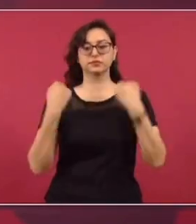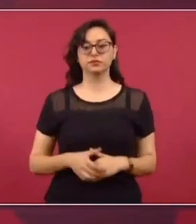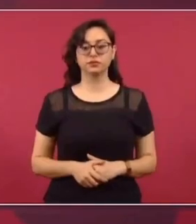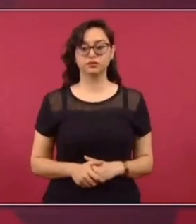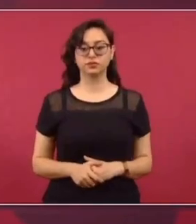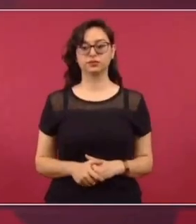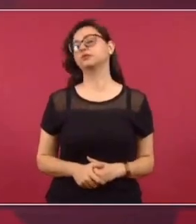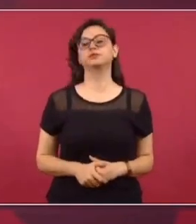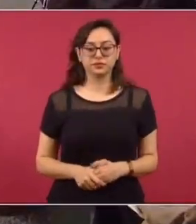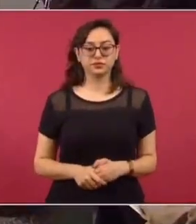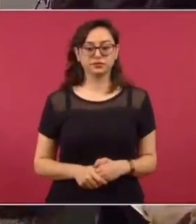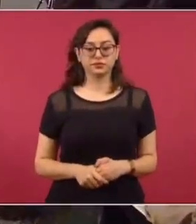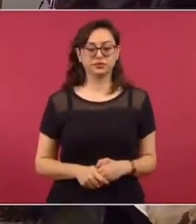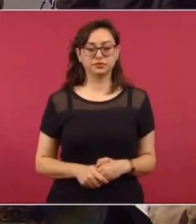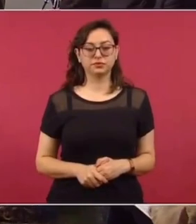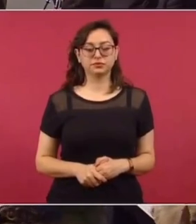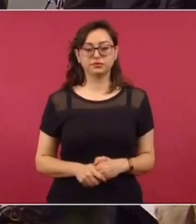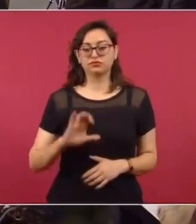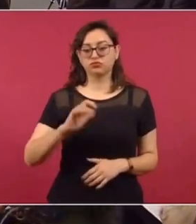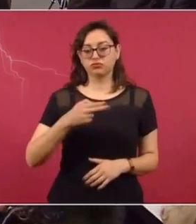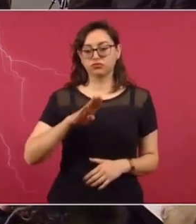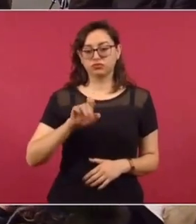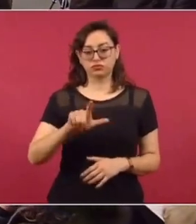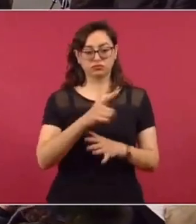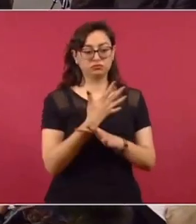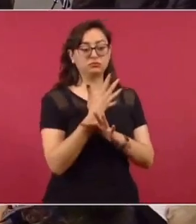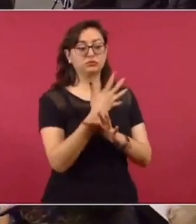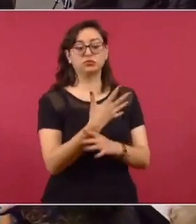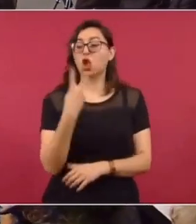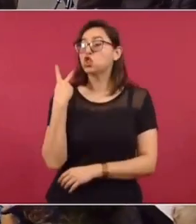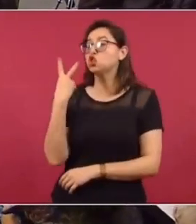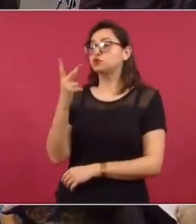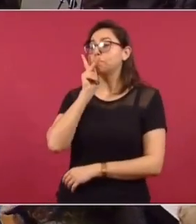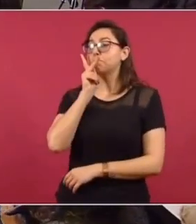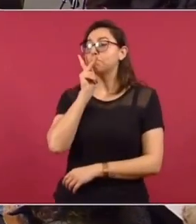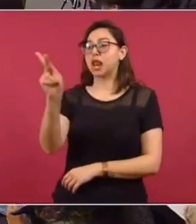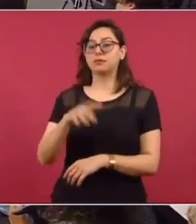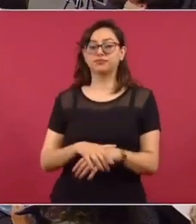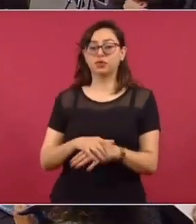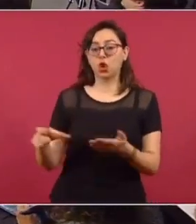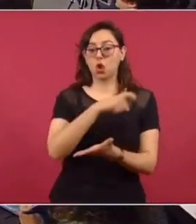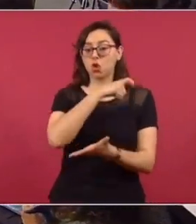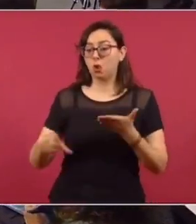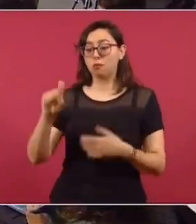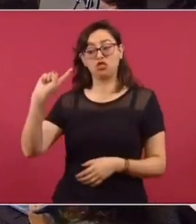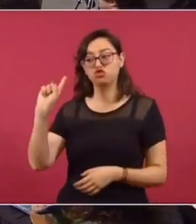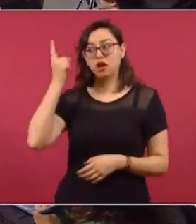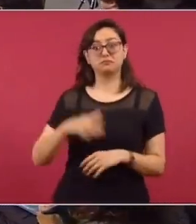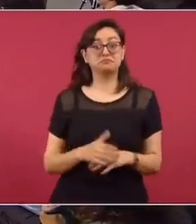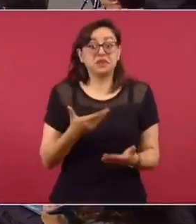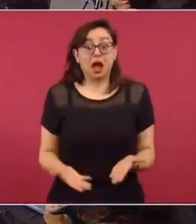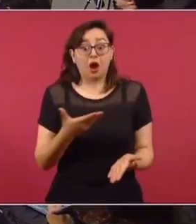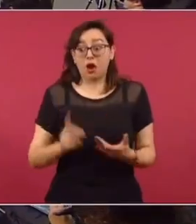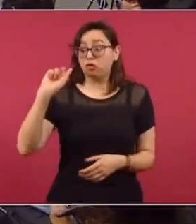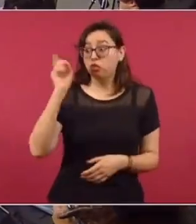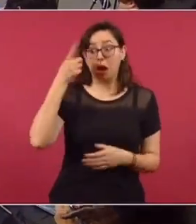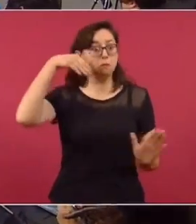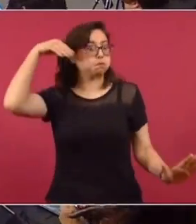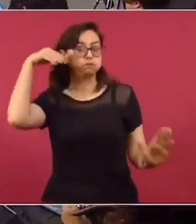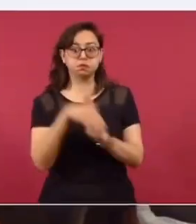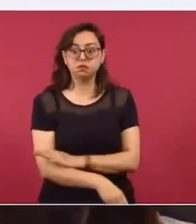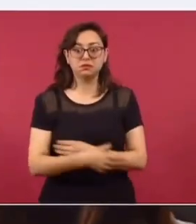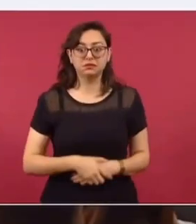Para algunos medios y periodistas. dos palabras. Compren dólares. ¿Y quién va a pagar ahora las indemnizaciones? ¿A los que compraron dólares?